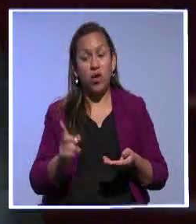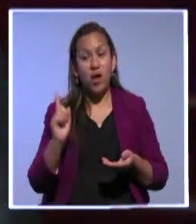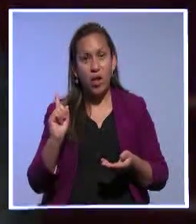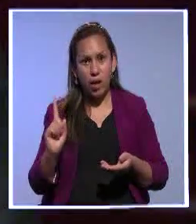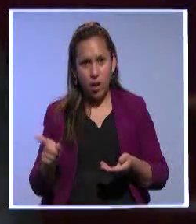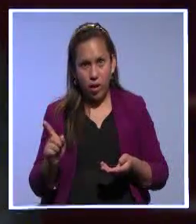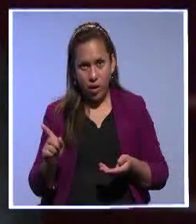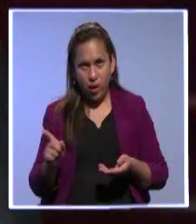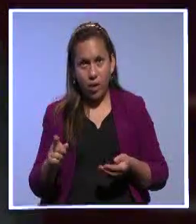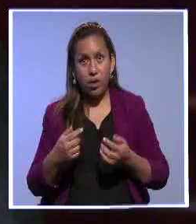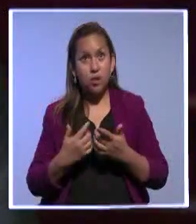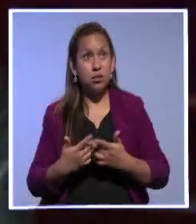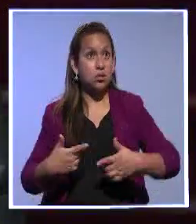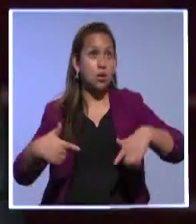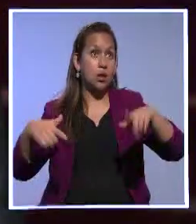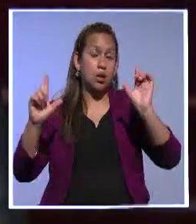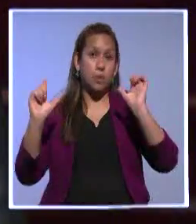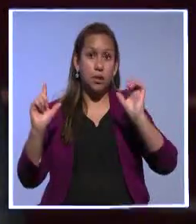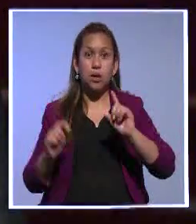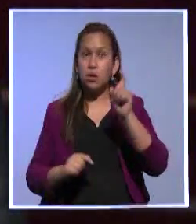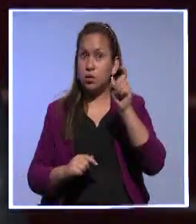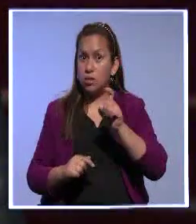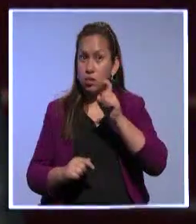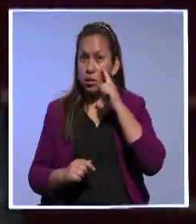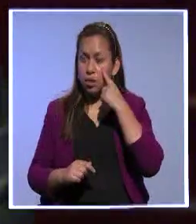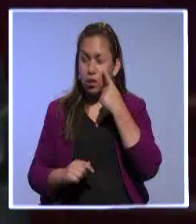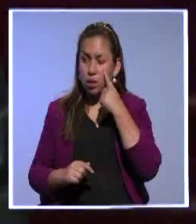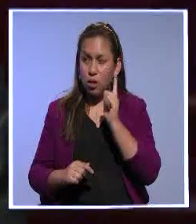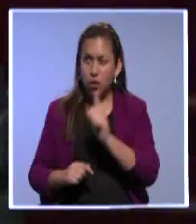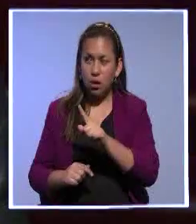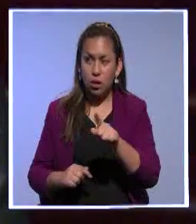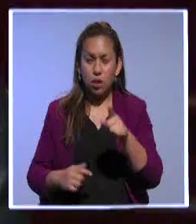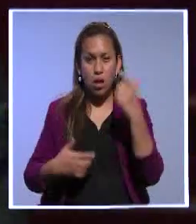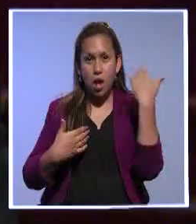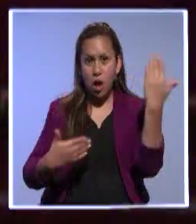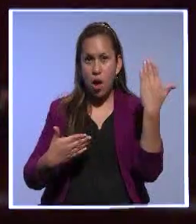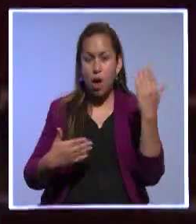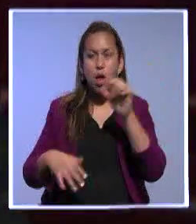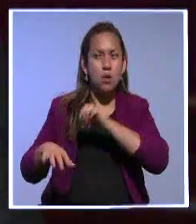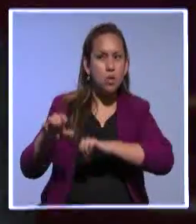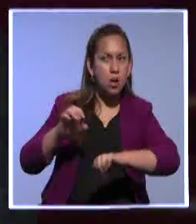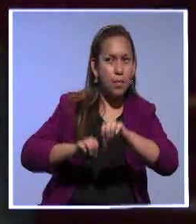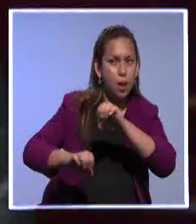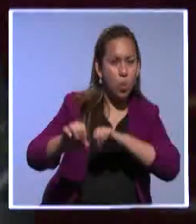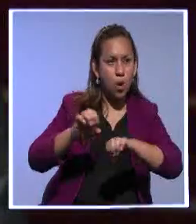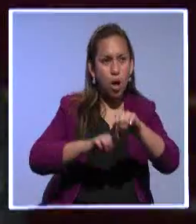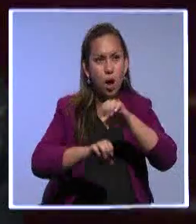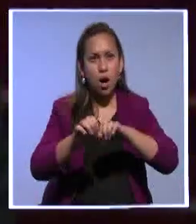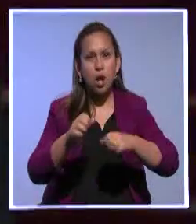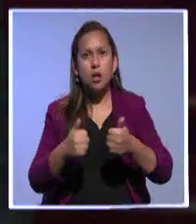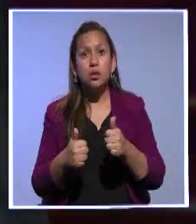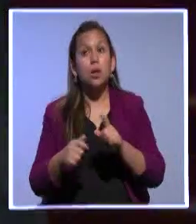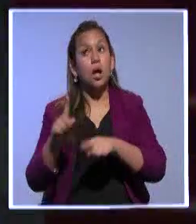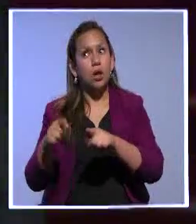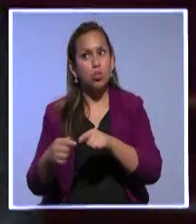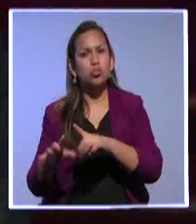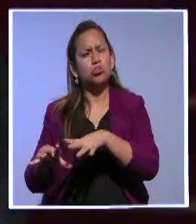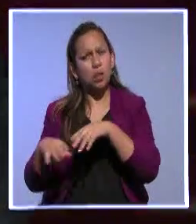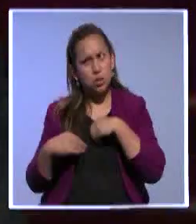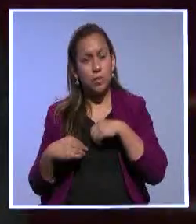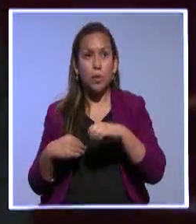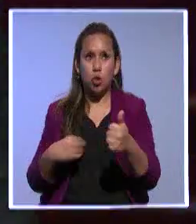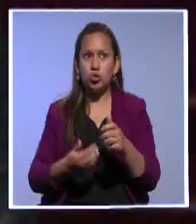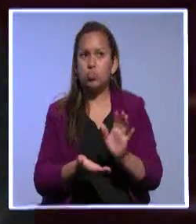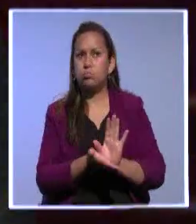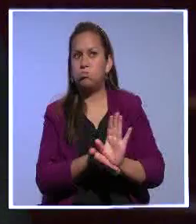libertad aparente de los capitales, también hay que ver que hay elementos políticos absolutamente evidentes que tenemos que evitar. Y claro, cuando